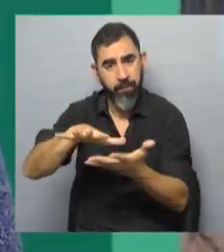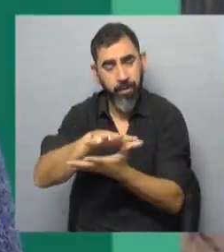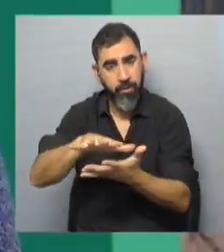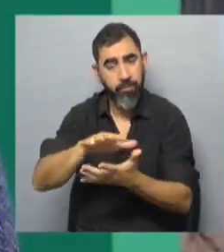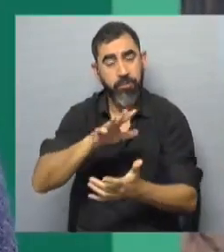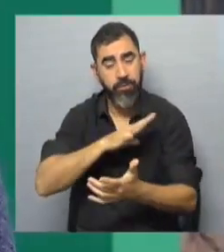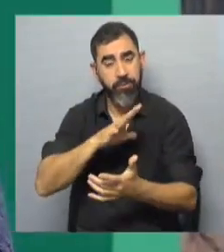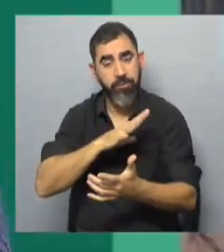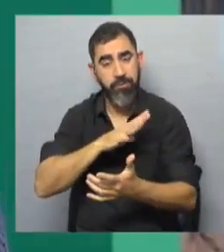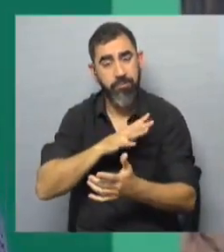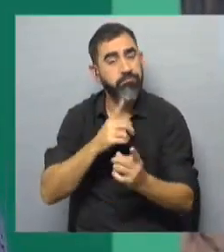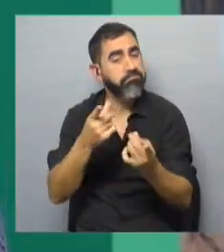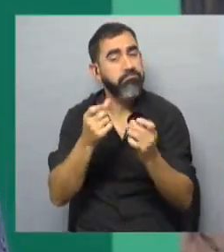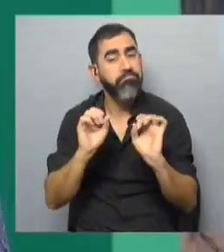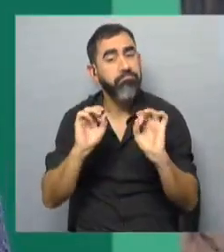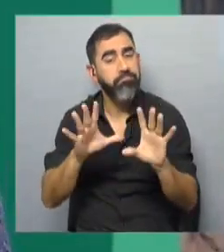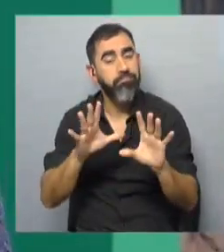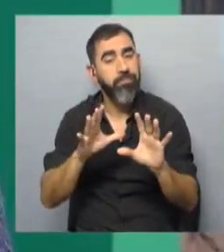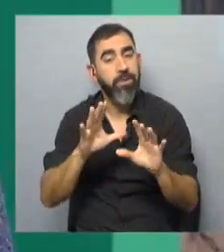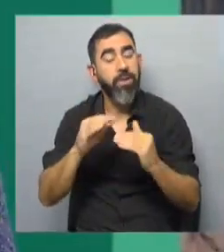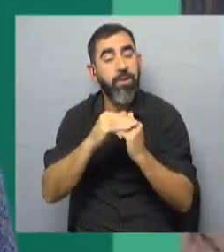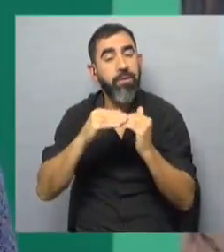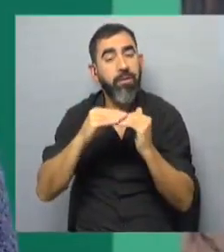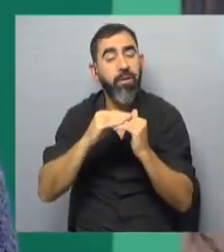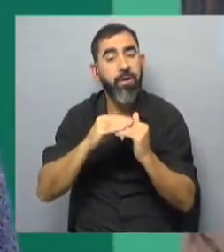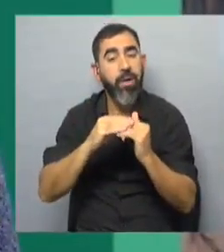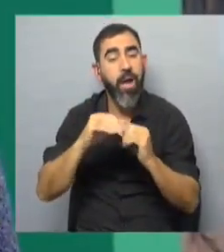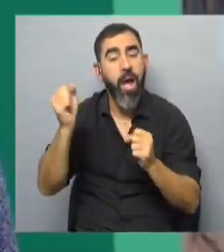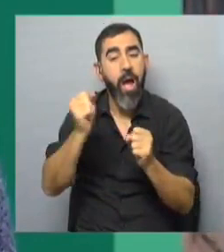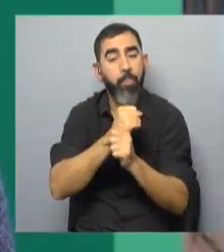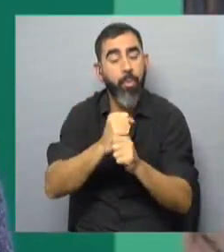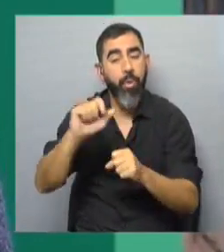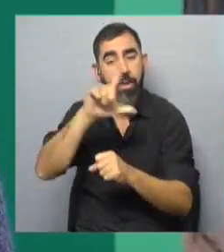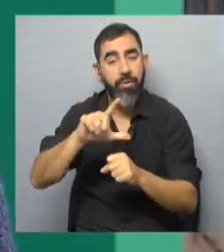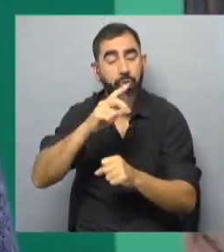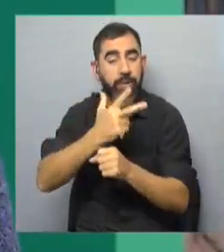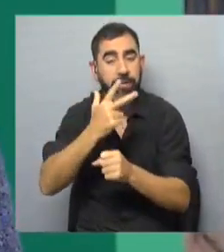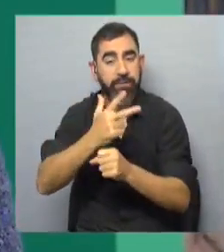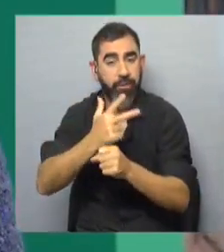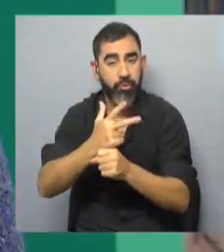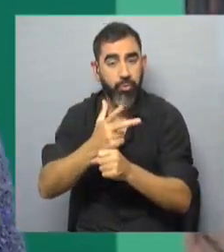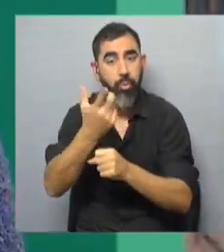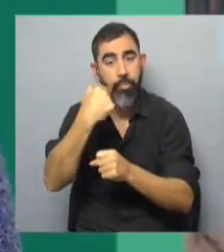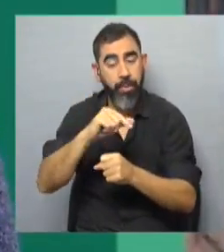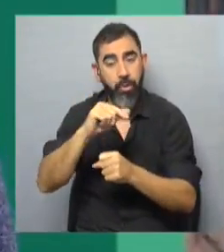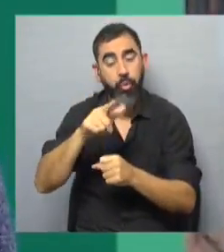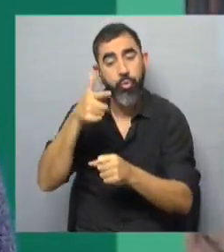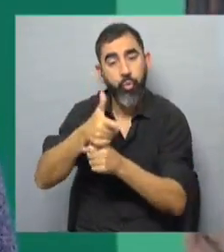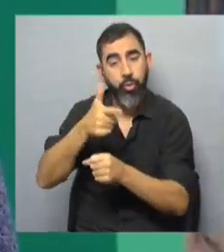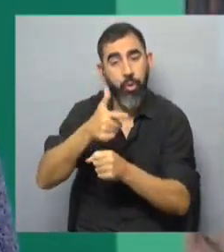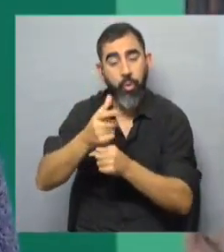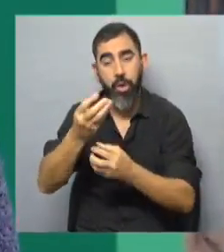como requisito tener el ciclo básico aprobado, por ejemplo, para el de gestión, pero para el de soldadura y